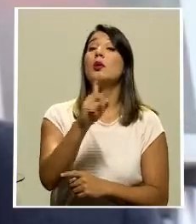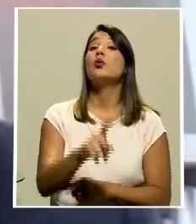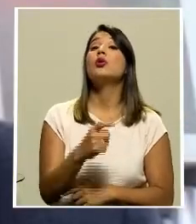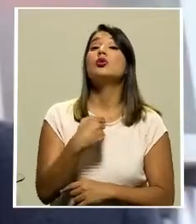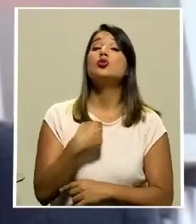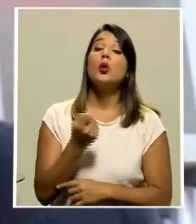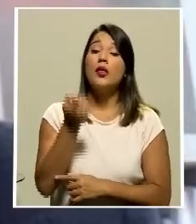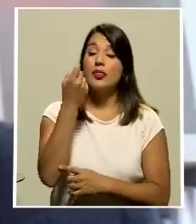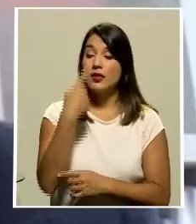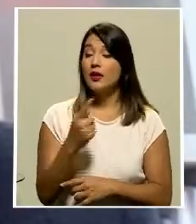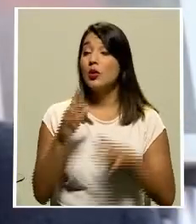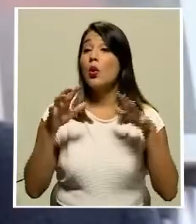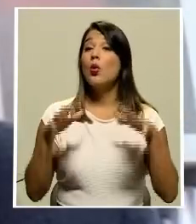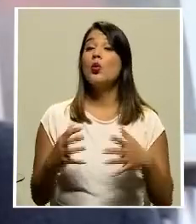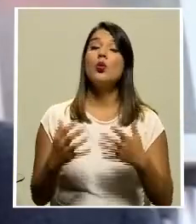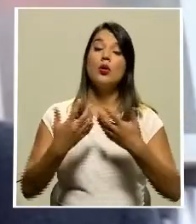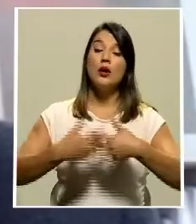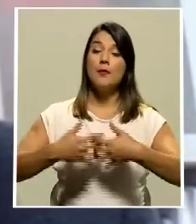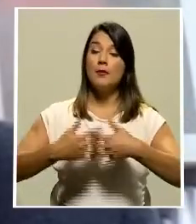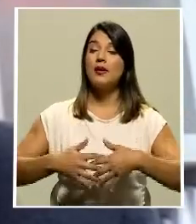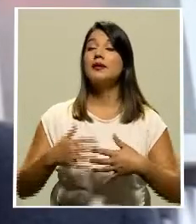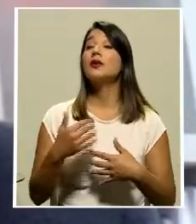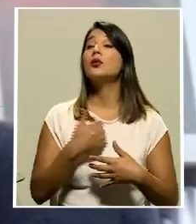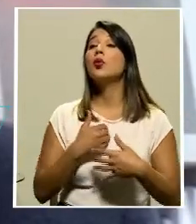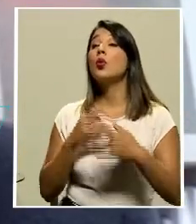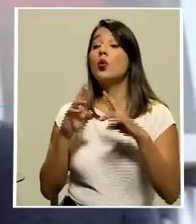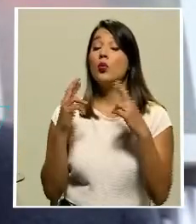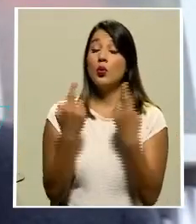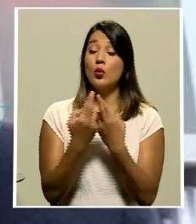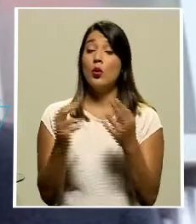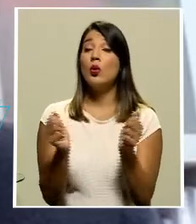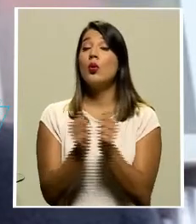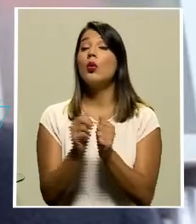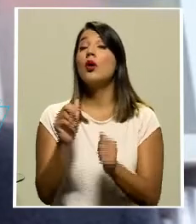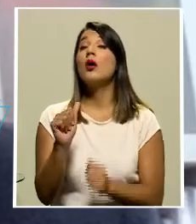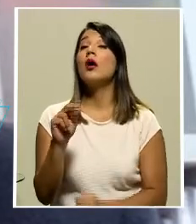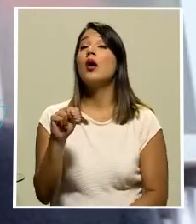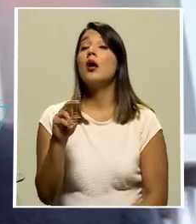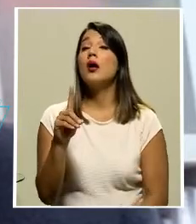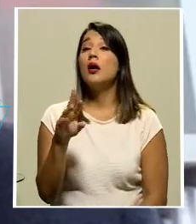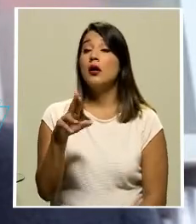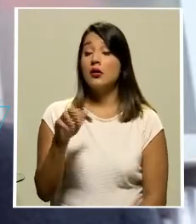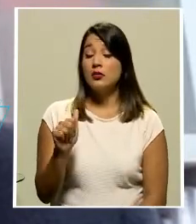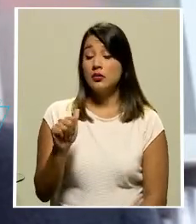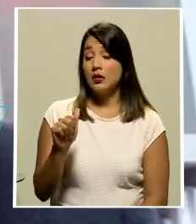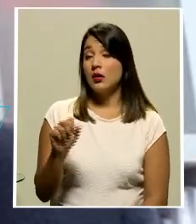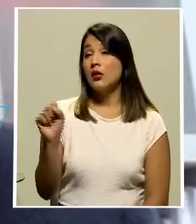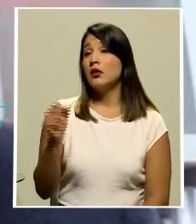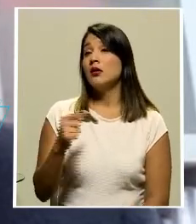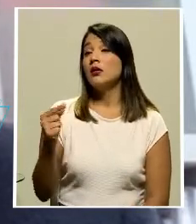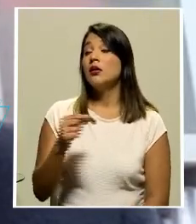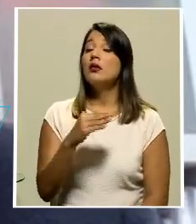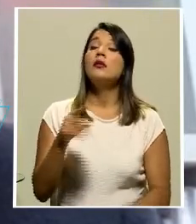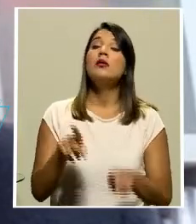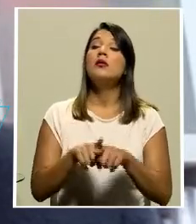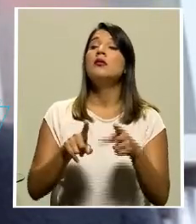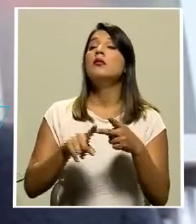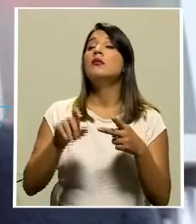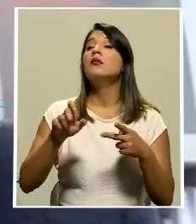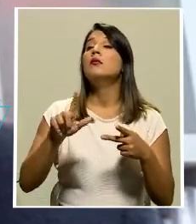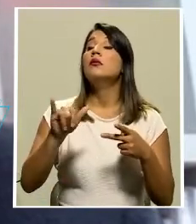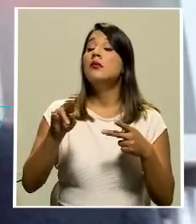que la unión de cámaras se reunió con André Garnier y con el señor Elian Villegas